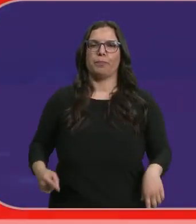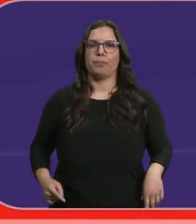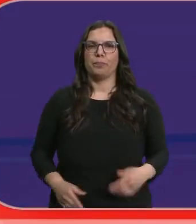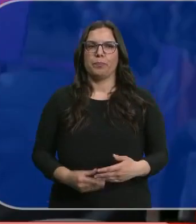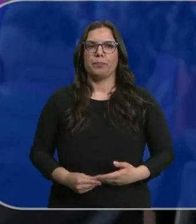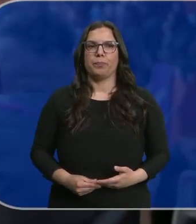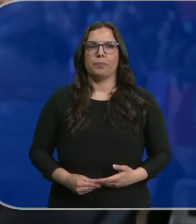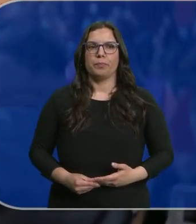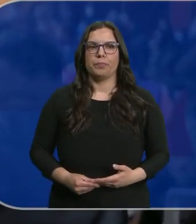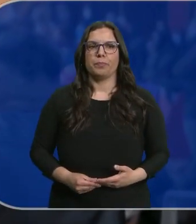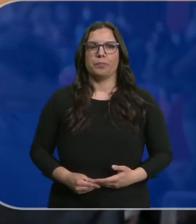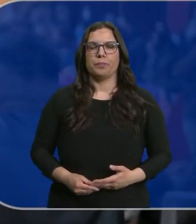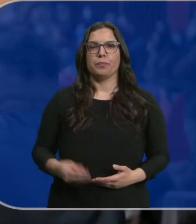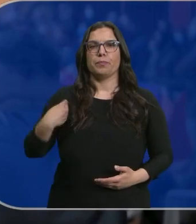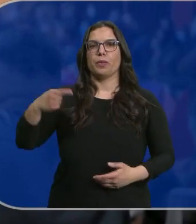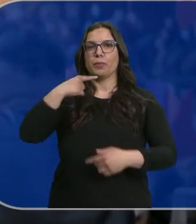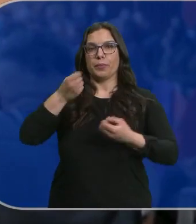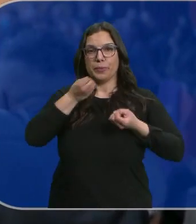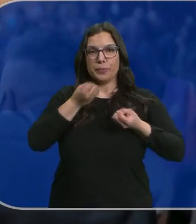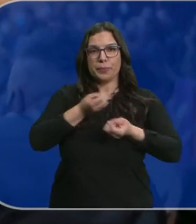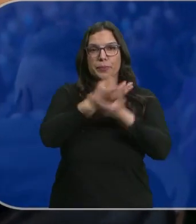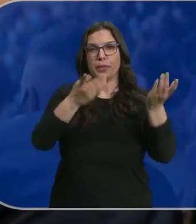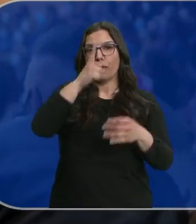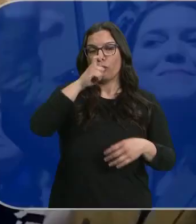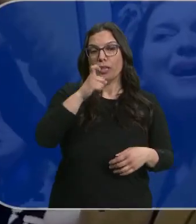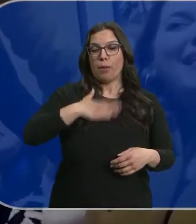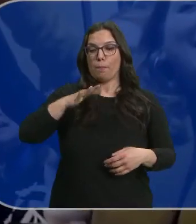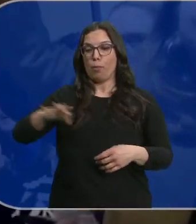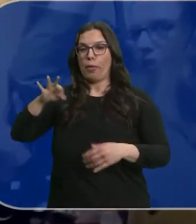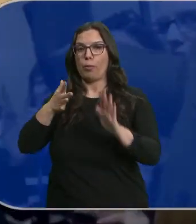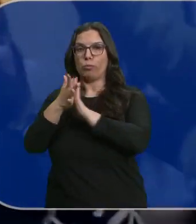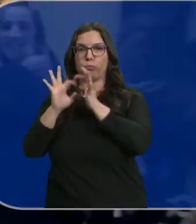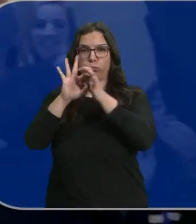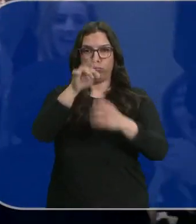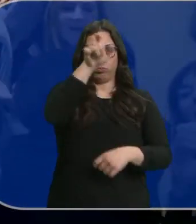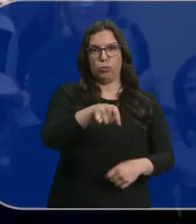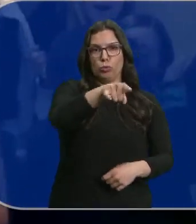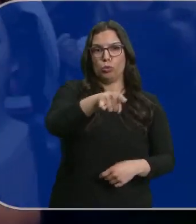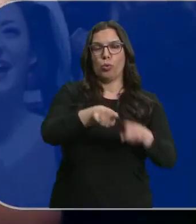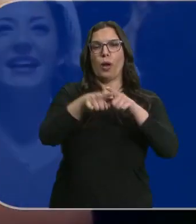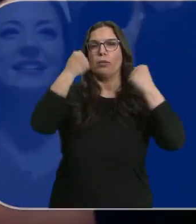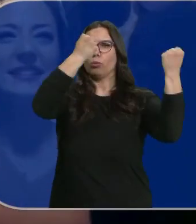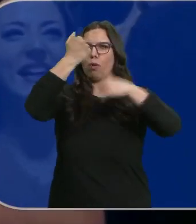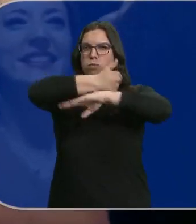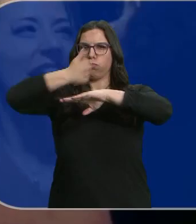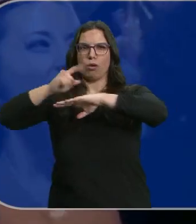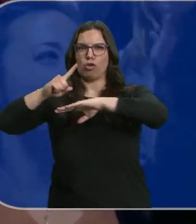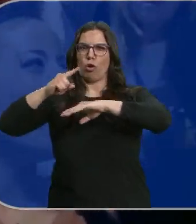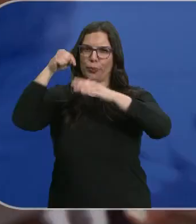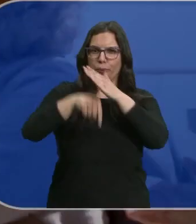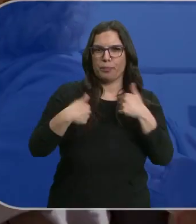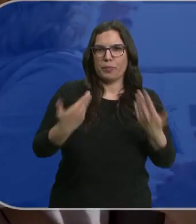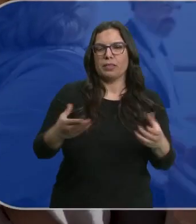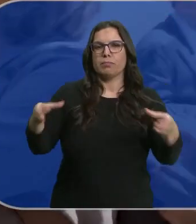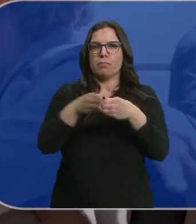Este es un mensaje para recordarte que Podemos eres tú. Podemos es mucho más que sus dirigentes de ayer y de hoy. Podemos es mucho